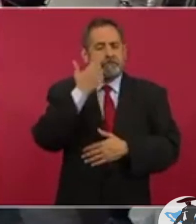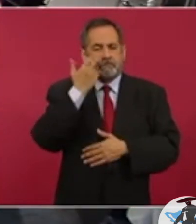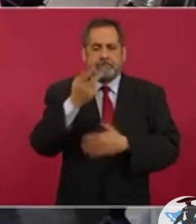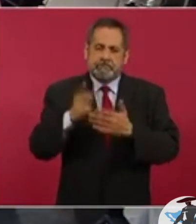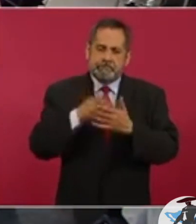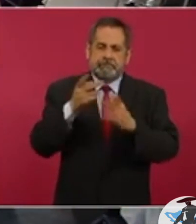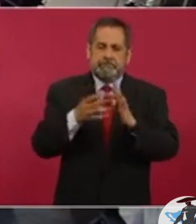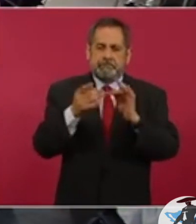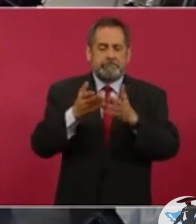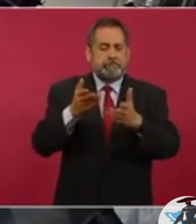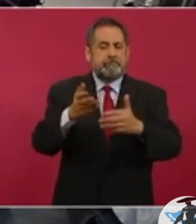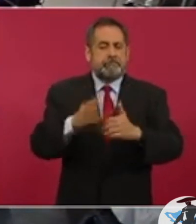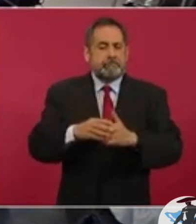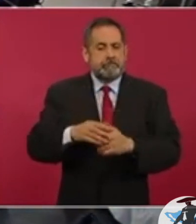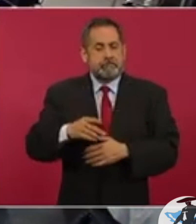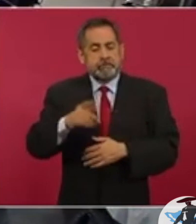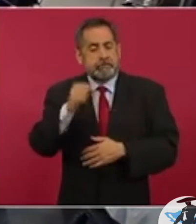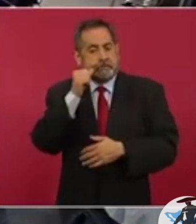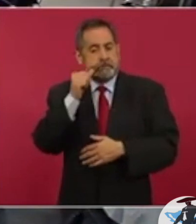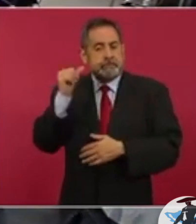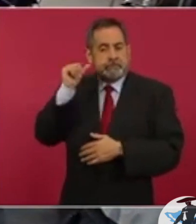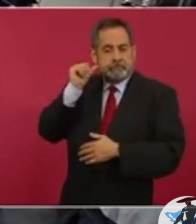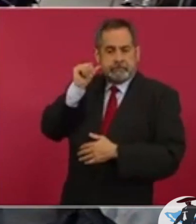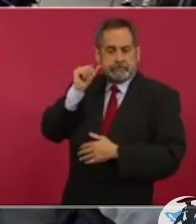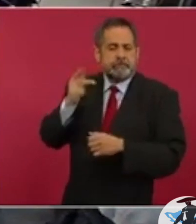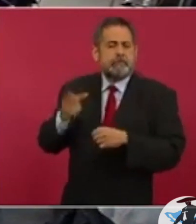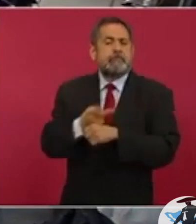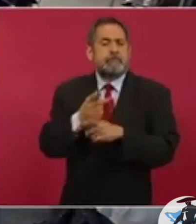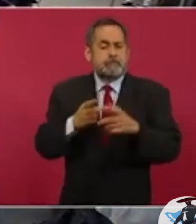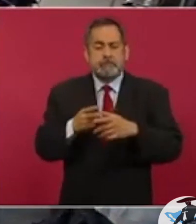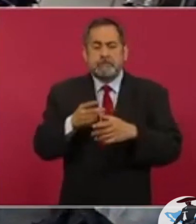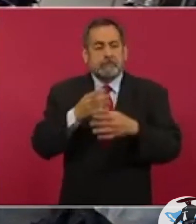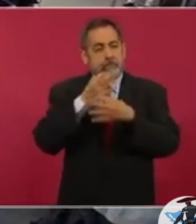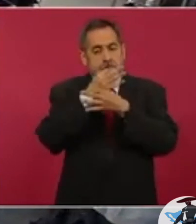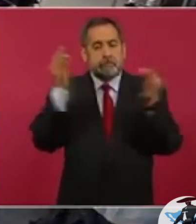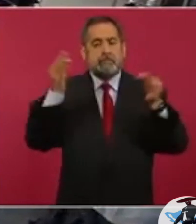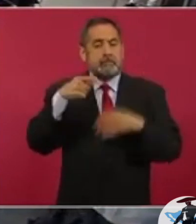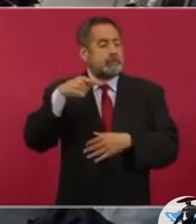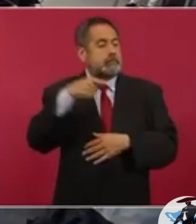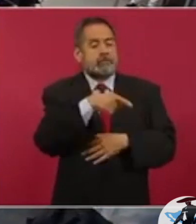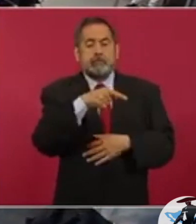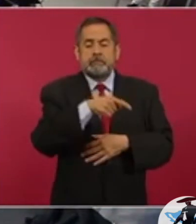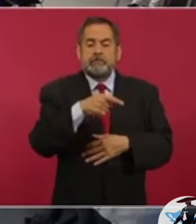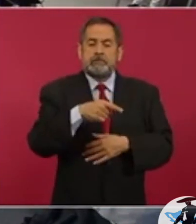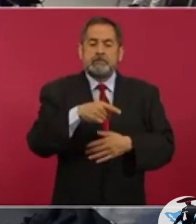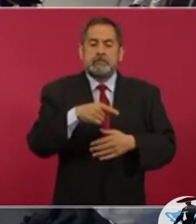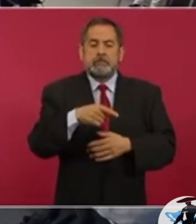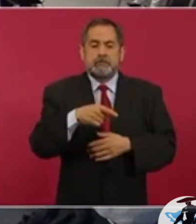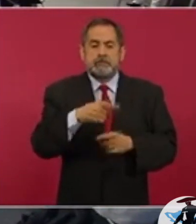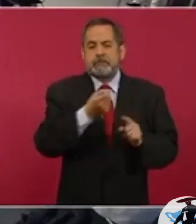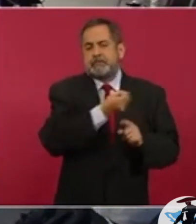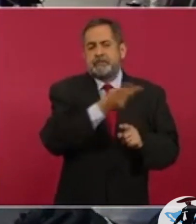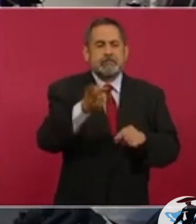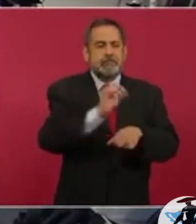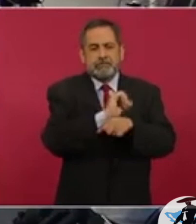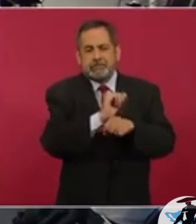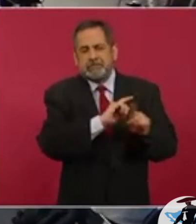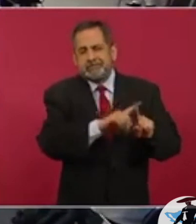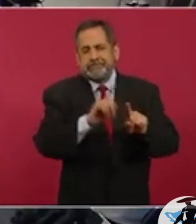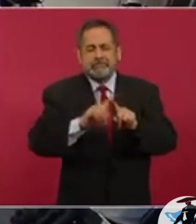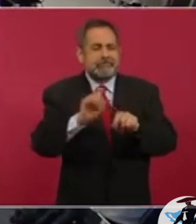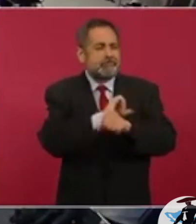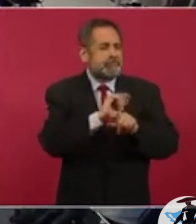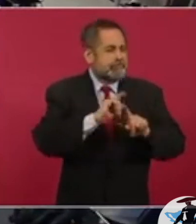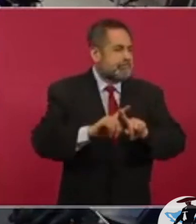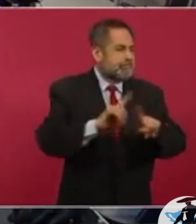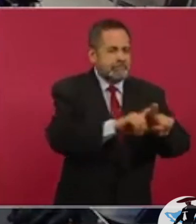precisamente lo que el día de ayer anunció este de varios artistas. Son varios